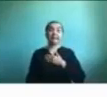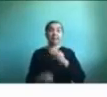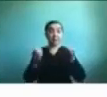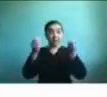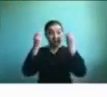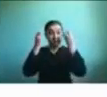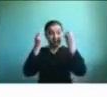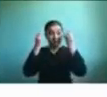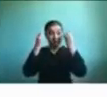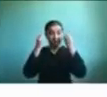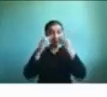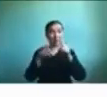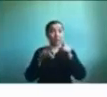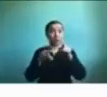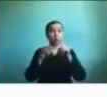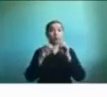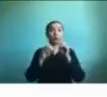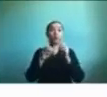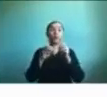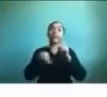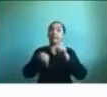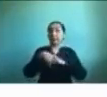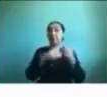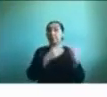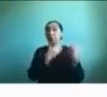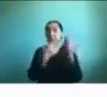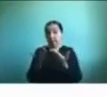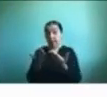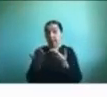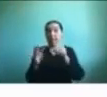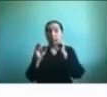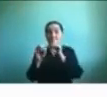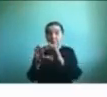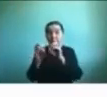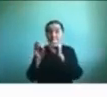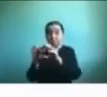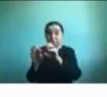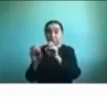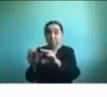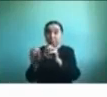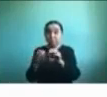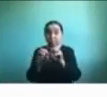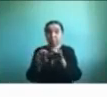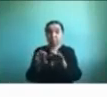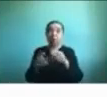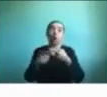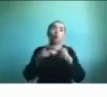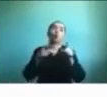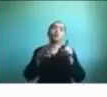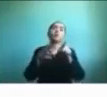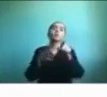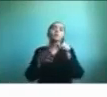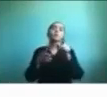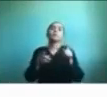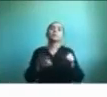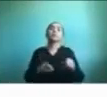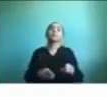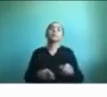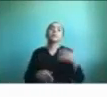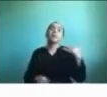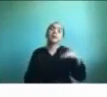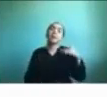nosotros seamos capaces de darnos ese tiempo para enseñárselas y aquí hay otras tareas ¿Por qué es importante